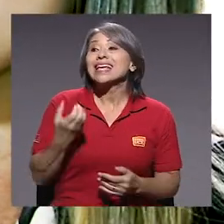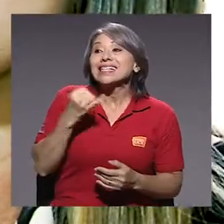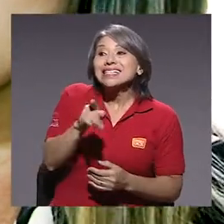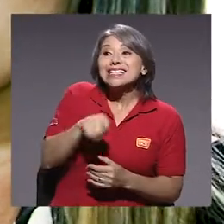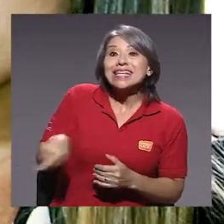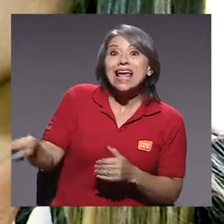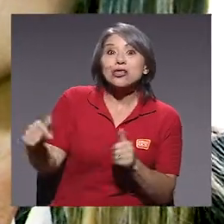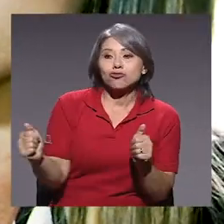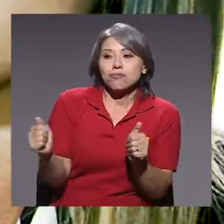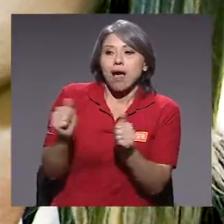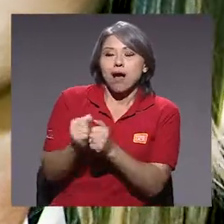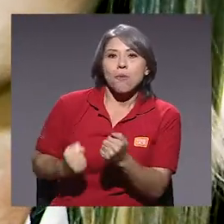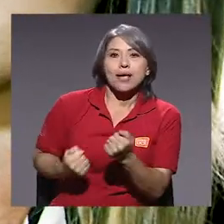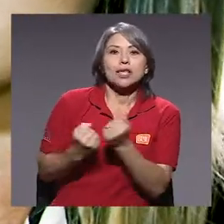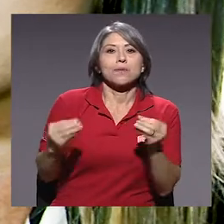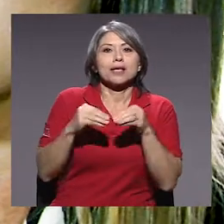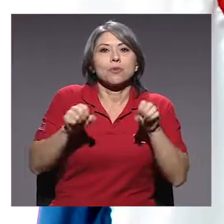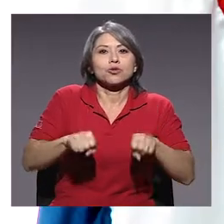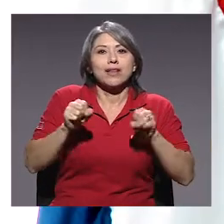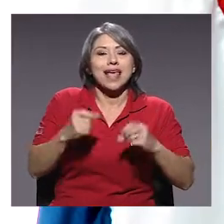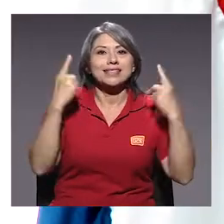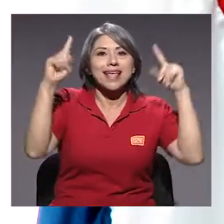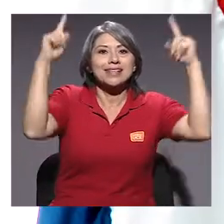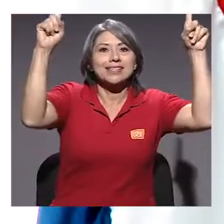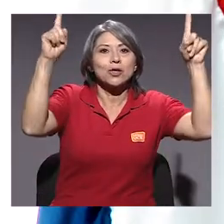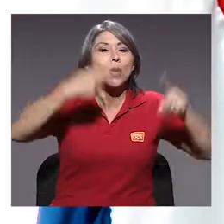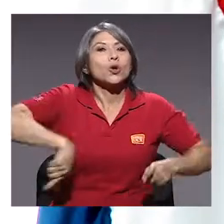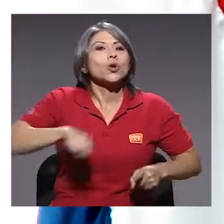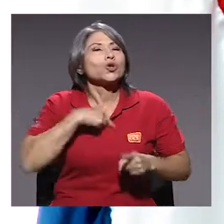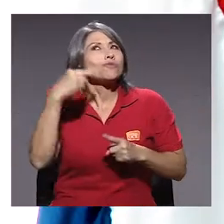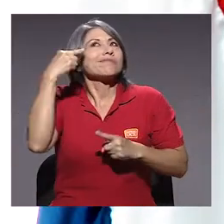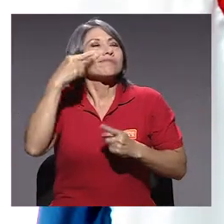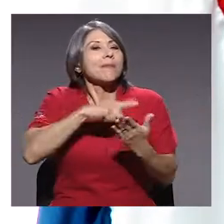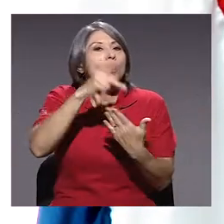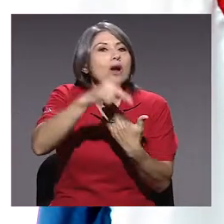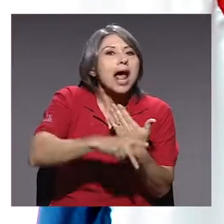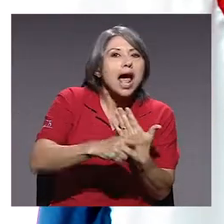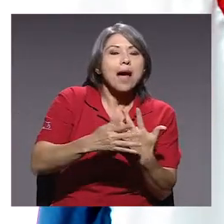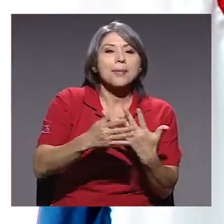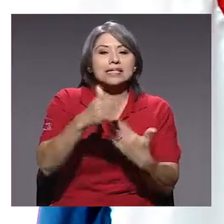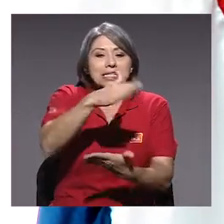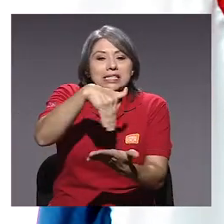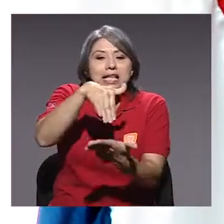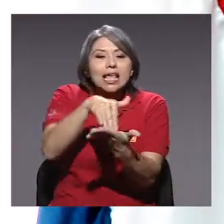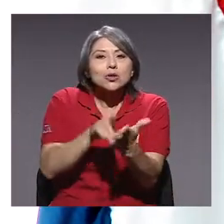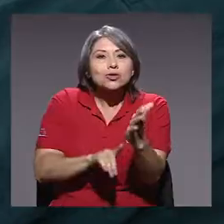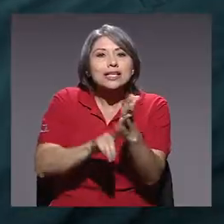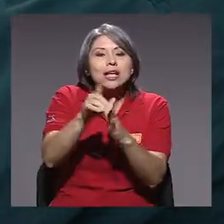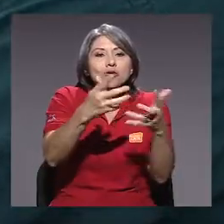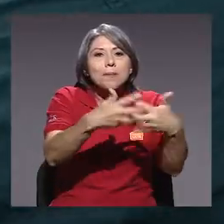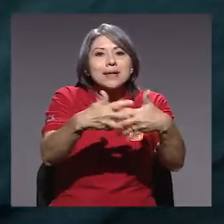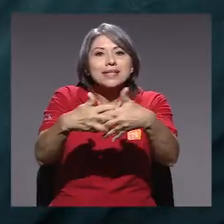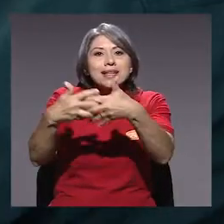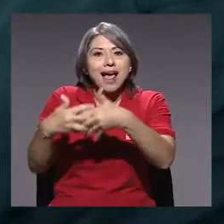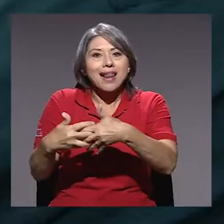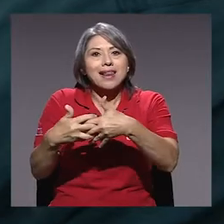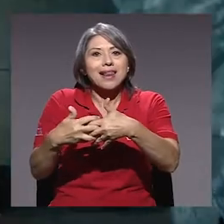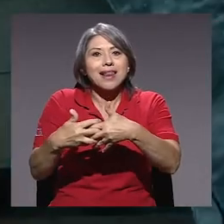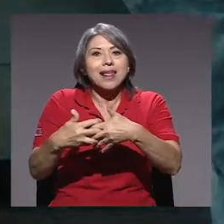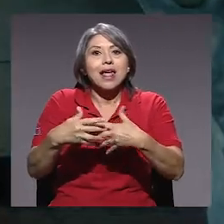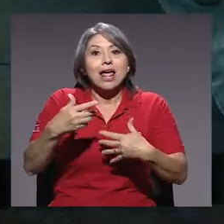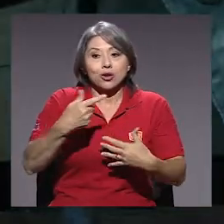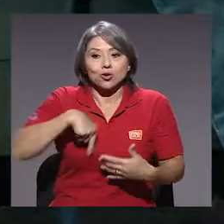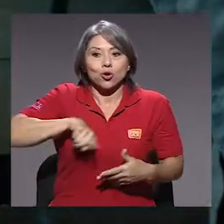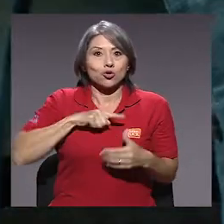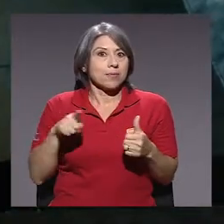acompañados, tienen más posibilidades de éxito. Entonces estamos determinando programas, proyectos, centros de desarrollo empresarial, donde, como le digo, en